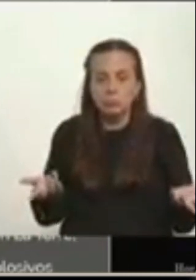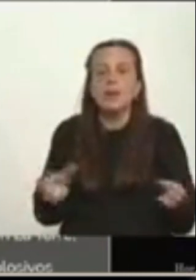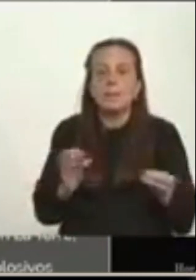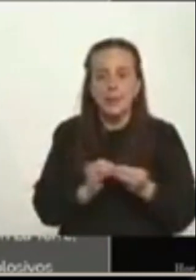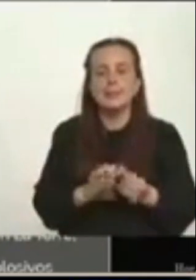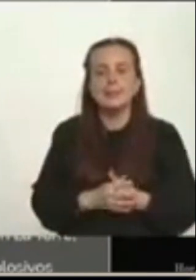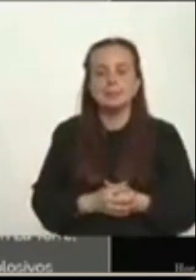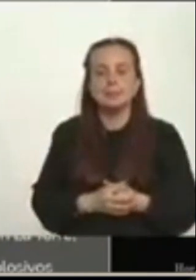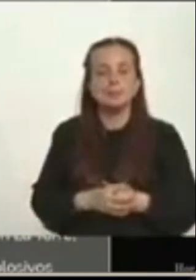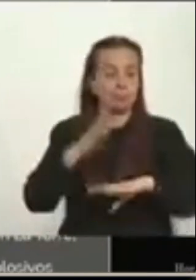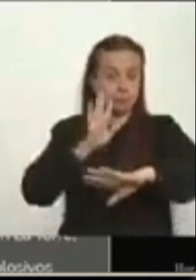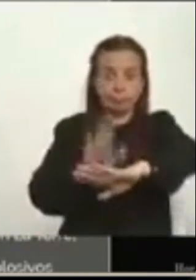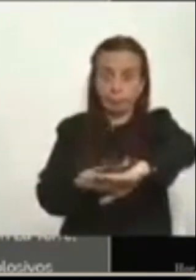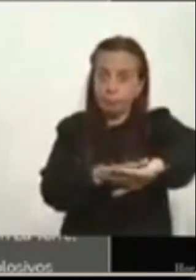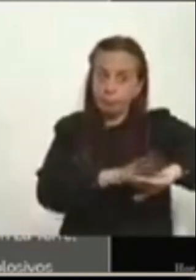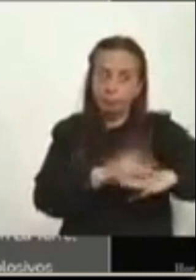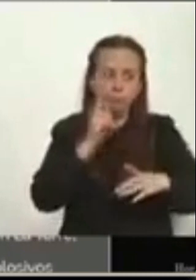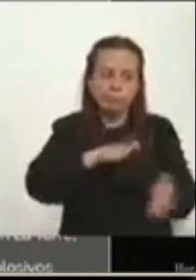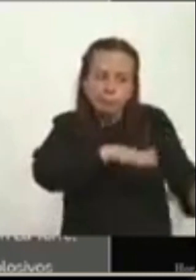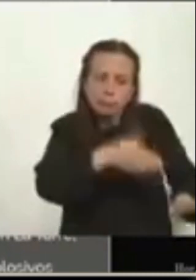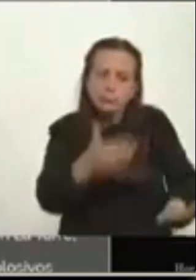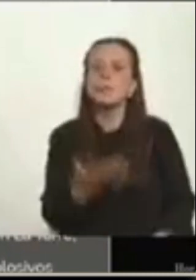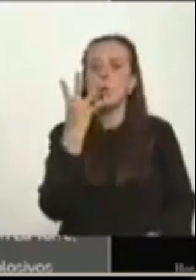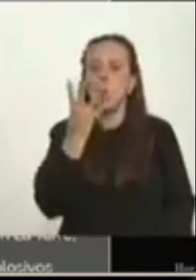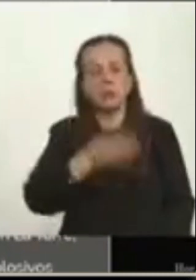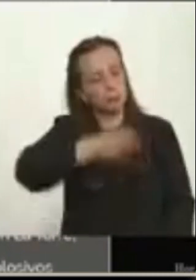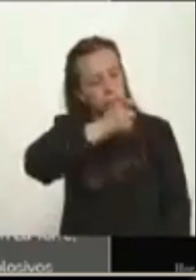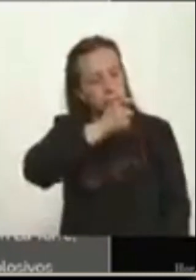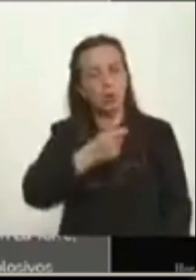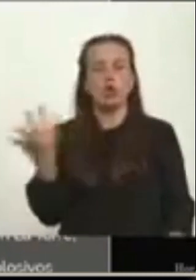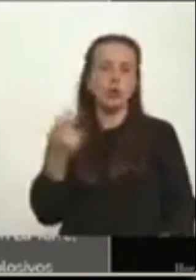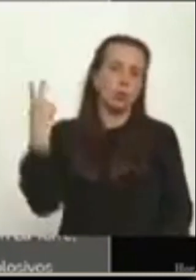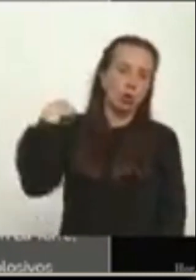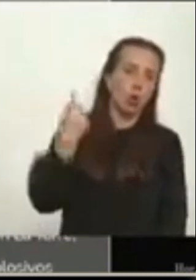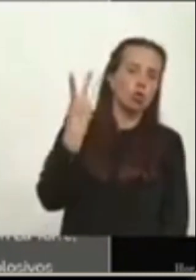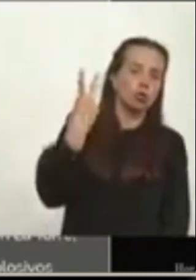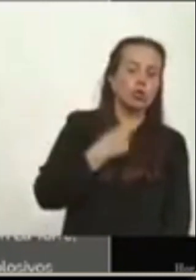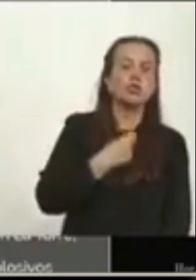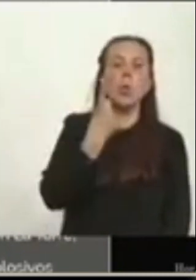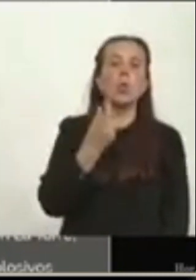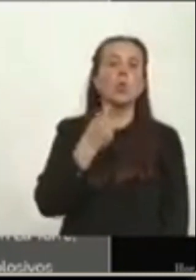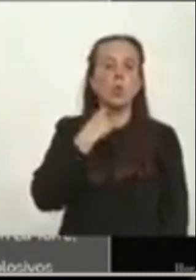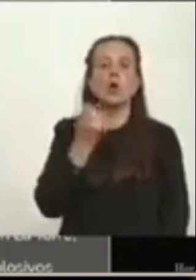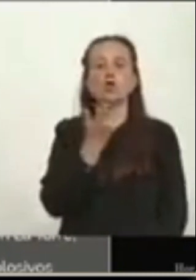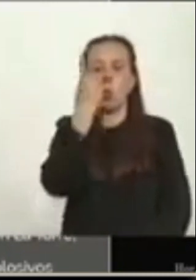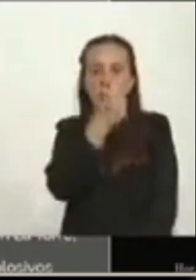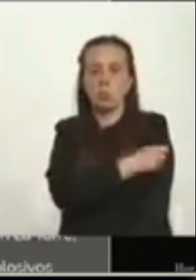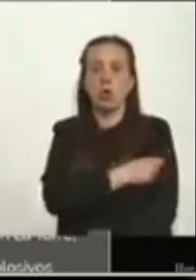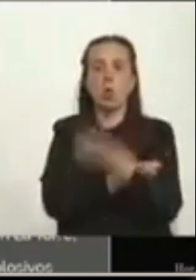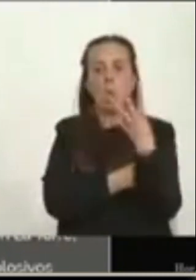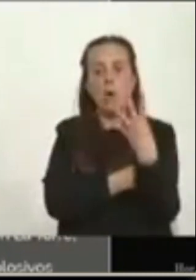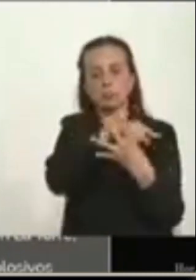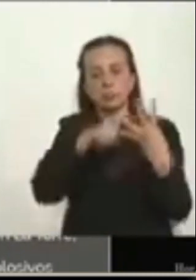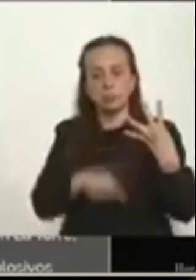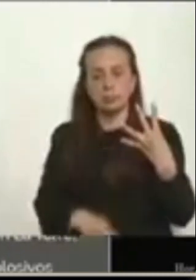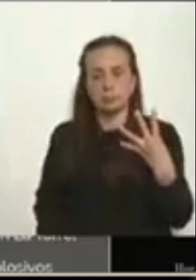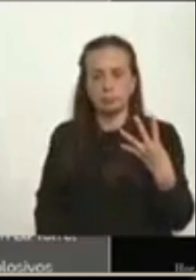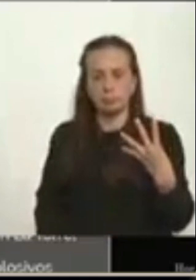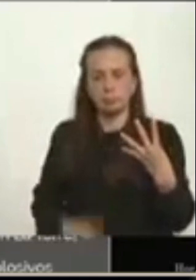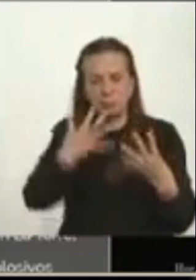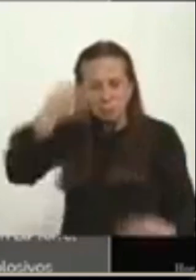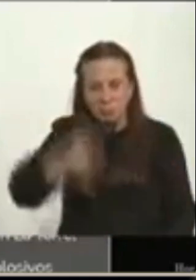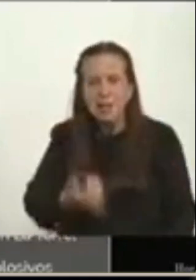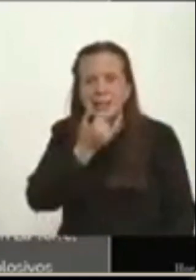Además, informaron que había muerto por cuatro disparos. Dos en la espalda, uno en el cuello y otro en el brazo. ¿Qué es lo que